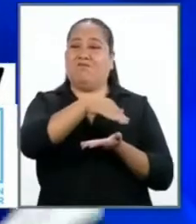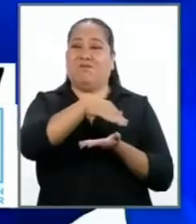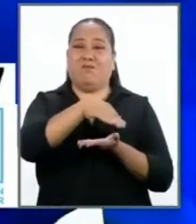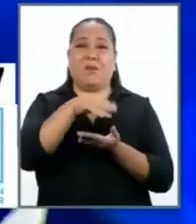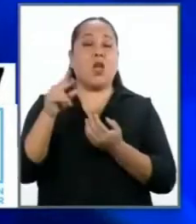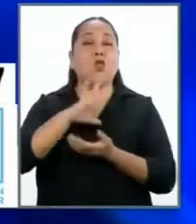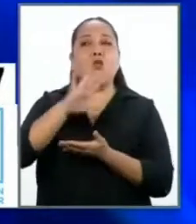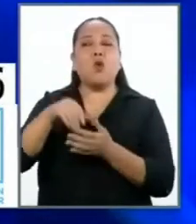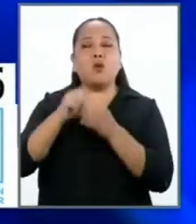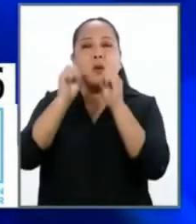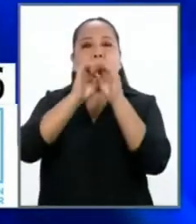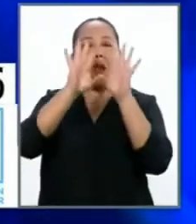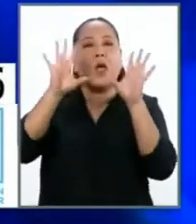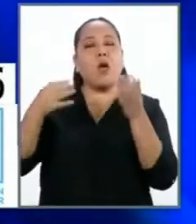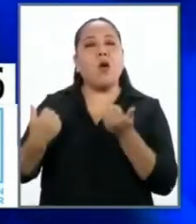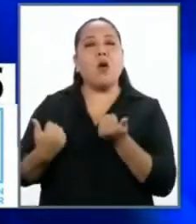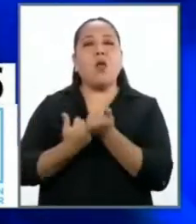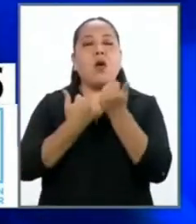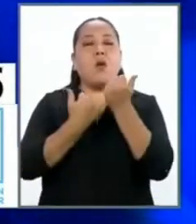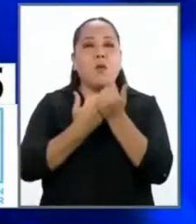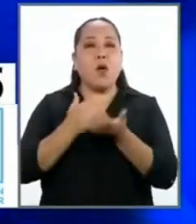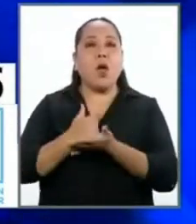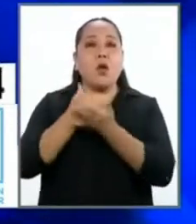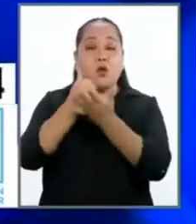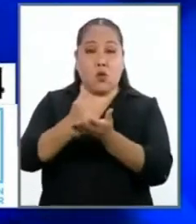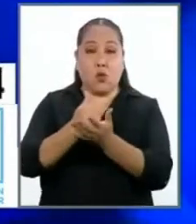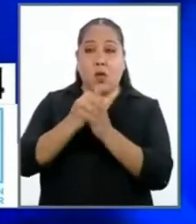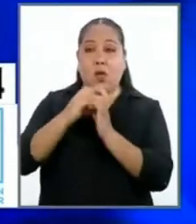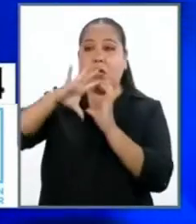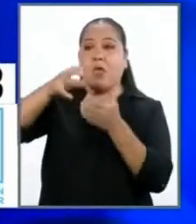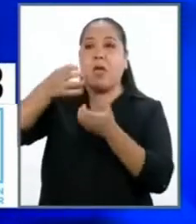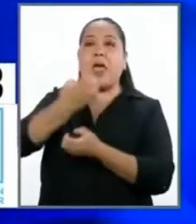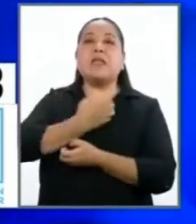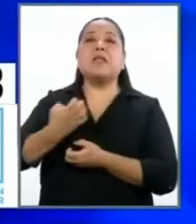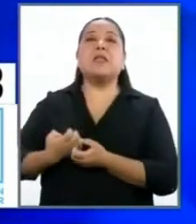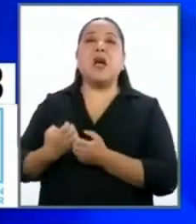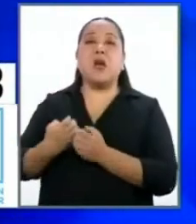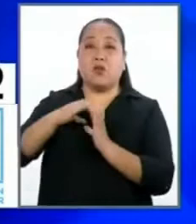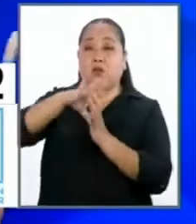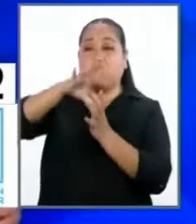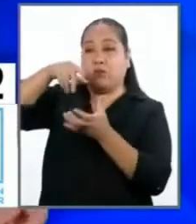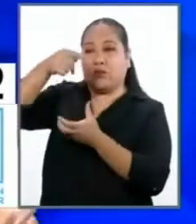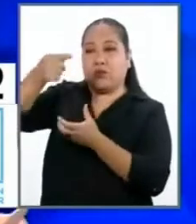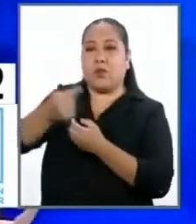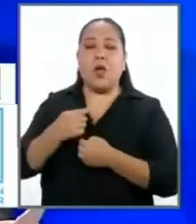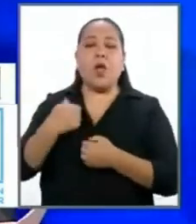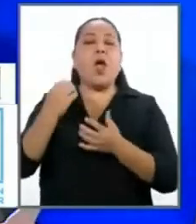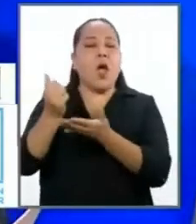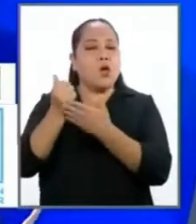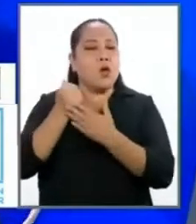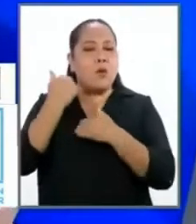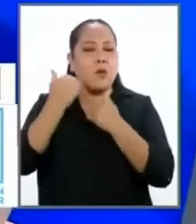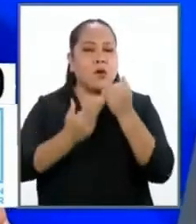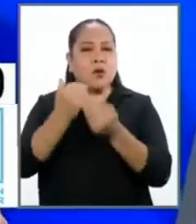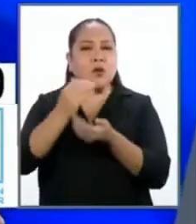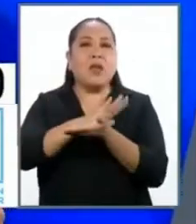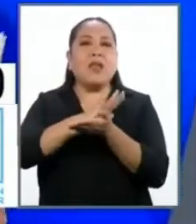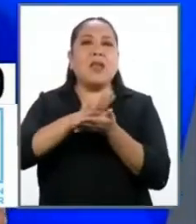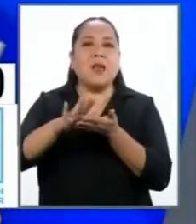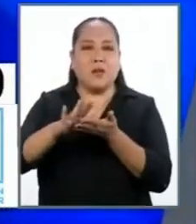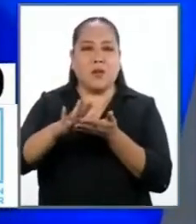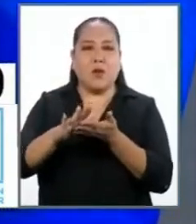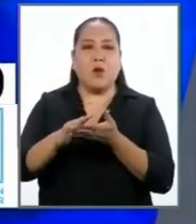transparente, con la ayuda de gobiernos potencias mundiales, que nos ayuden a hacer todo el proceso limpiamente, con la ayuda de